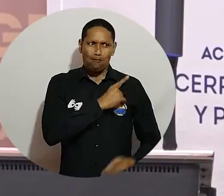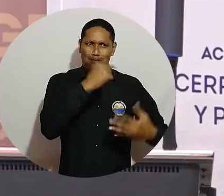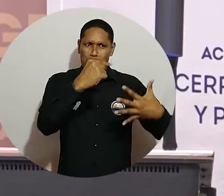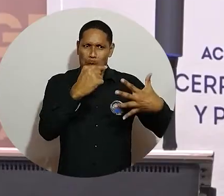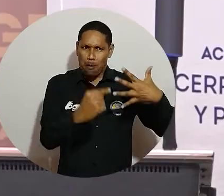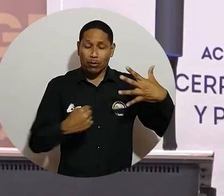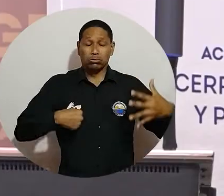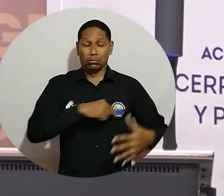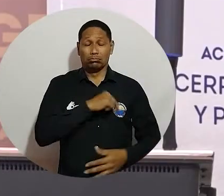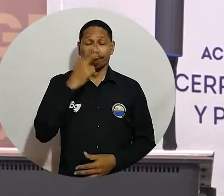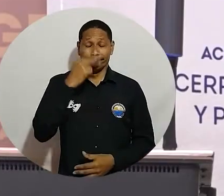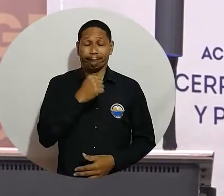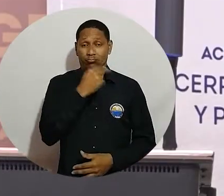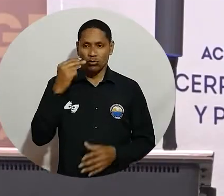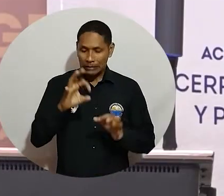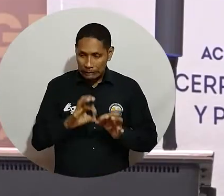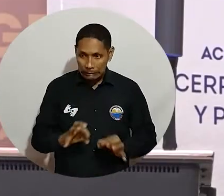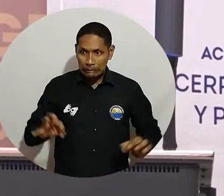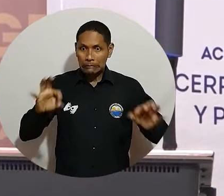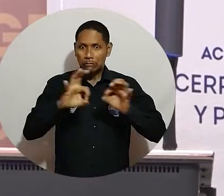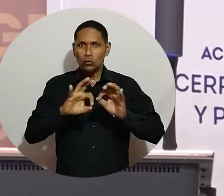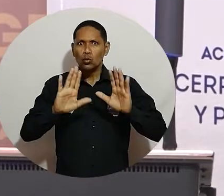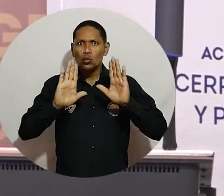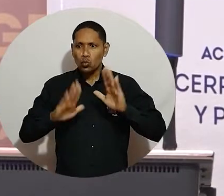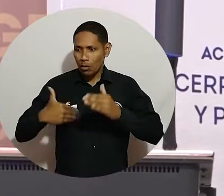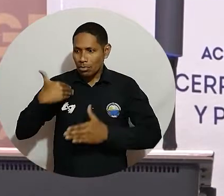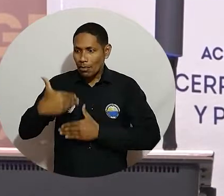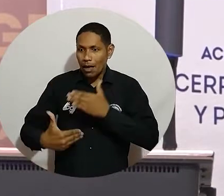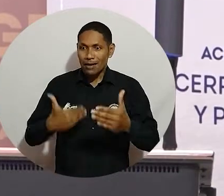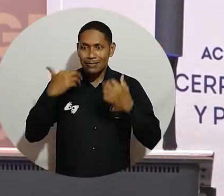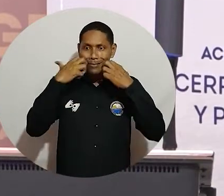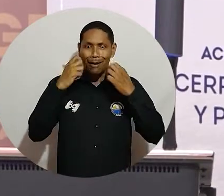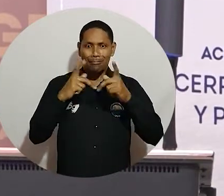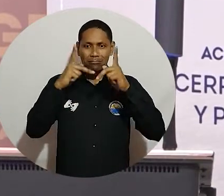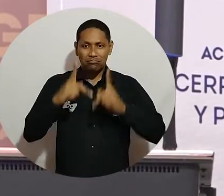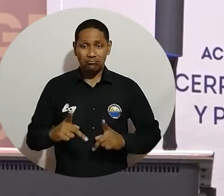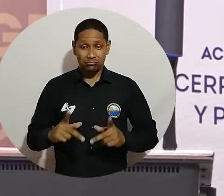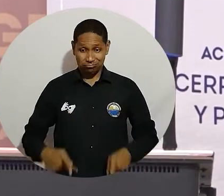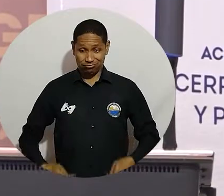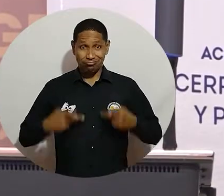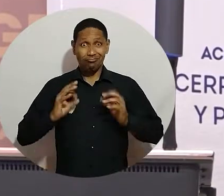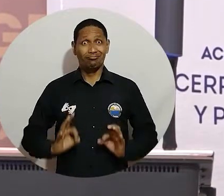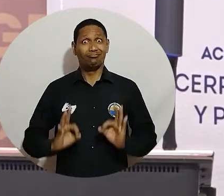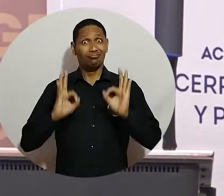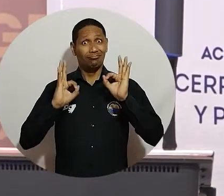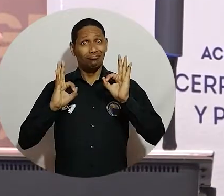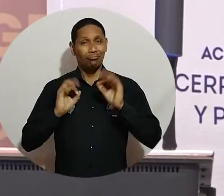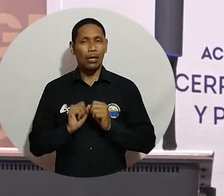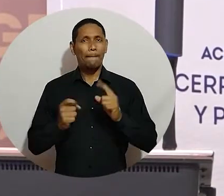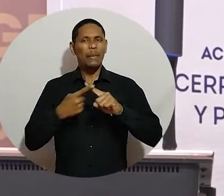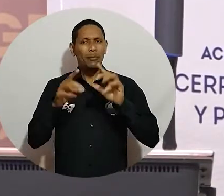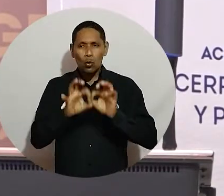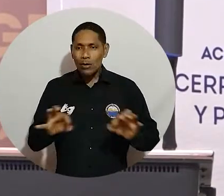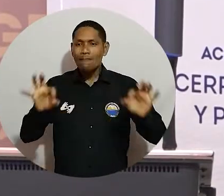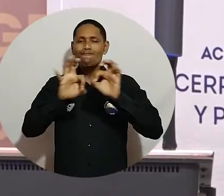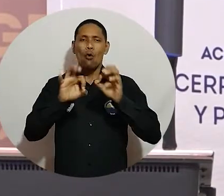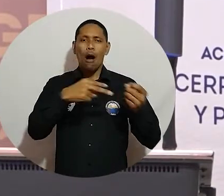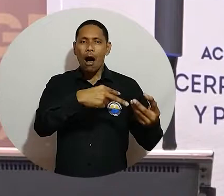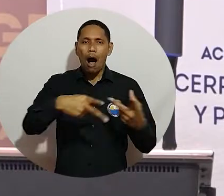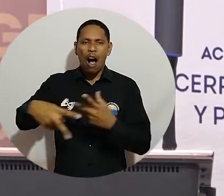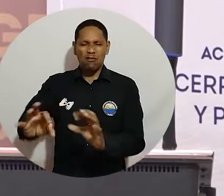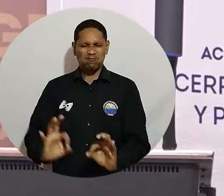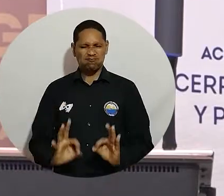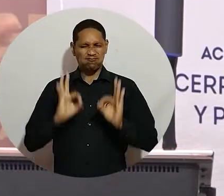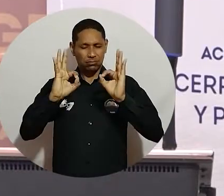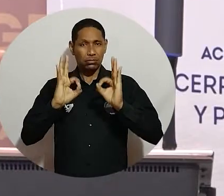Como universidades, pues por supuesto tenemos un compromiso con las metas de desarrollo humano y de calidad de vida, evidentemente empezando desde lo primero que tenemos